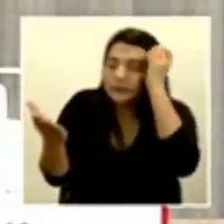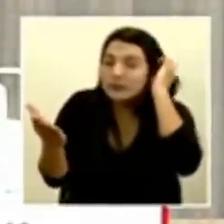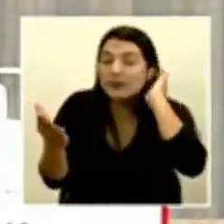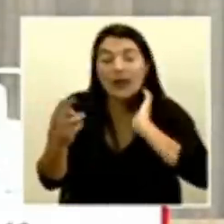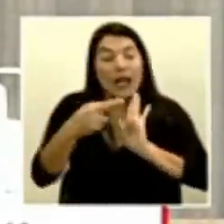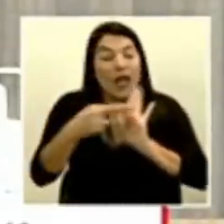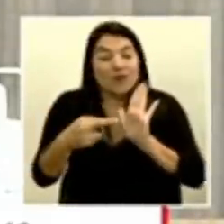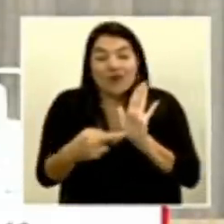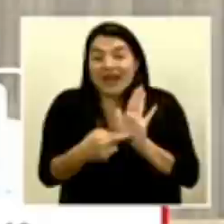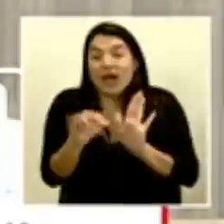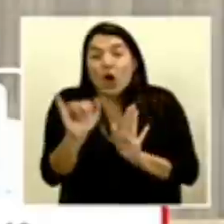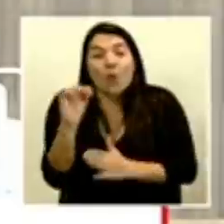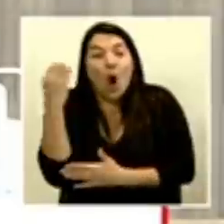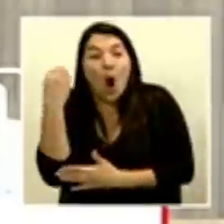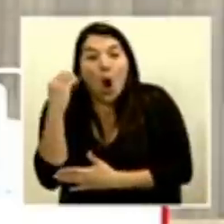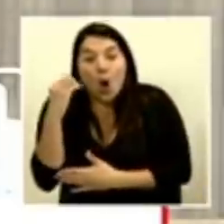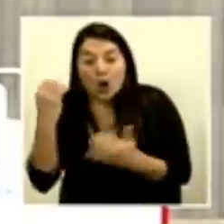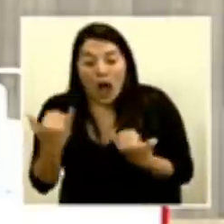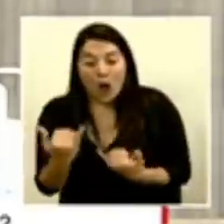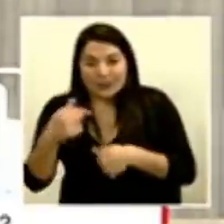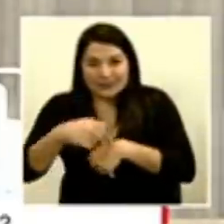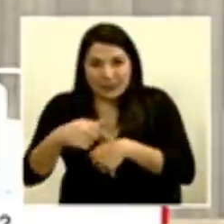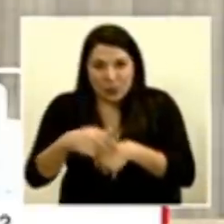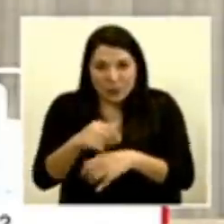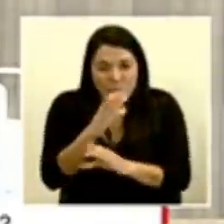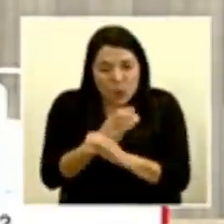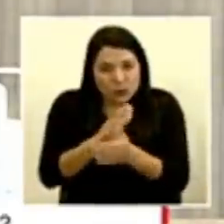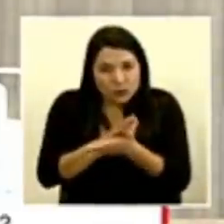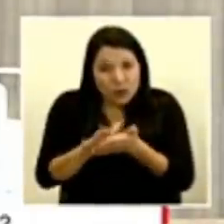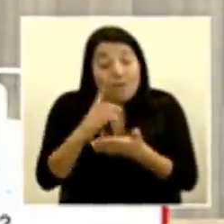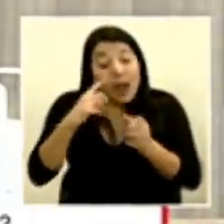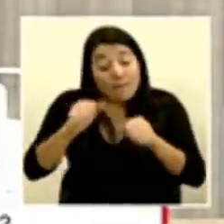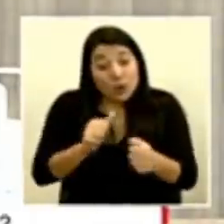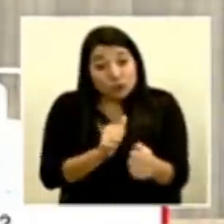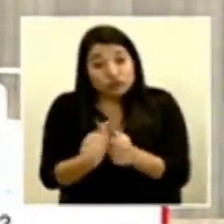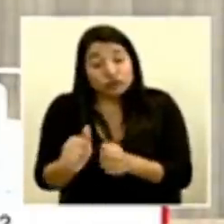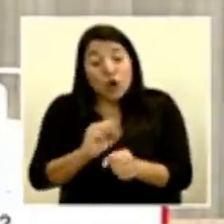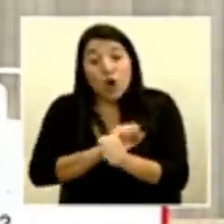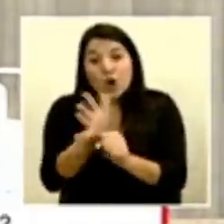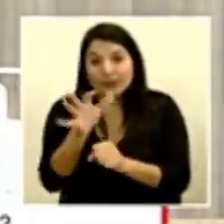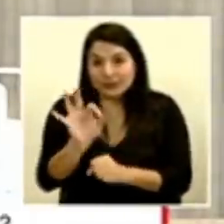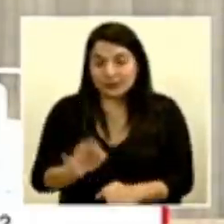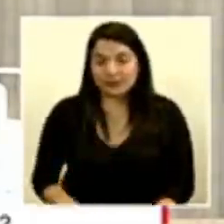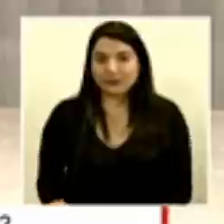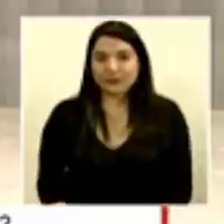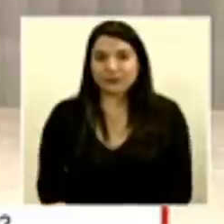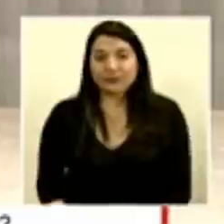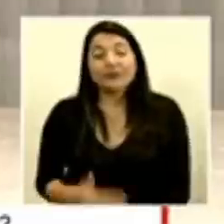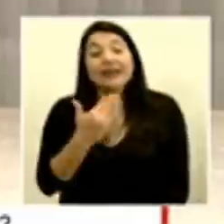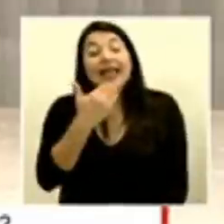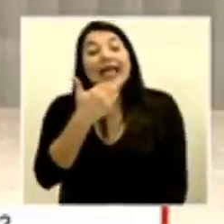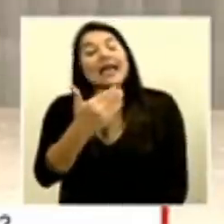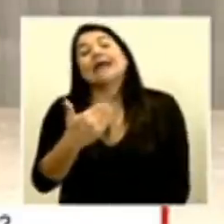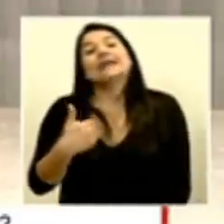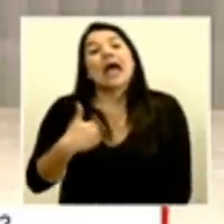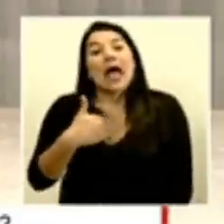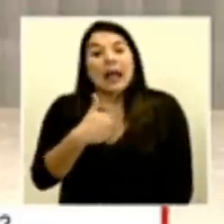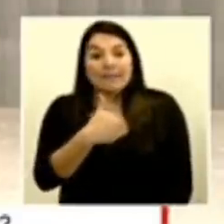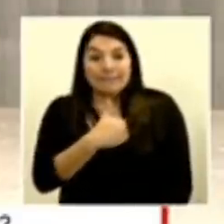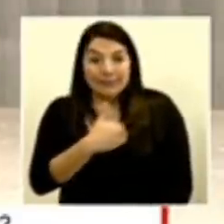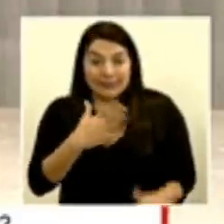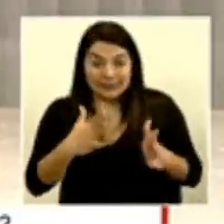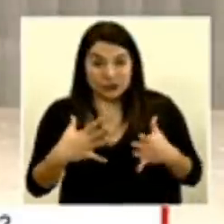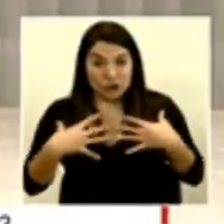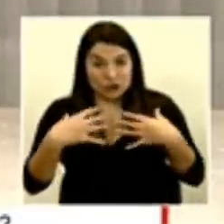de oro en este momento para poder salir adelante en medio del COVID-19 agradecemos al ministro de salud al doctor